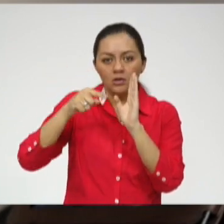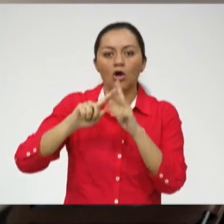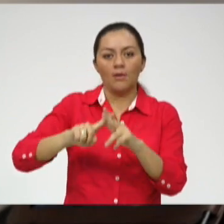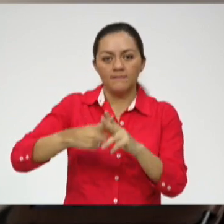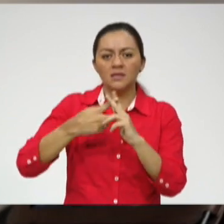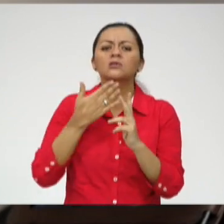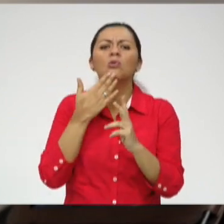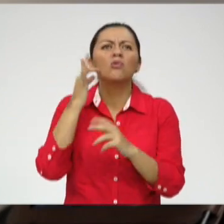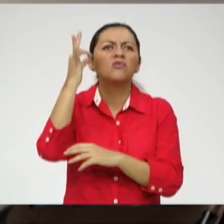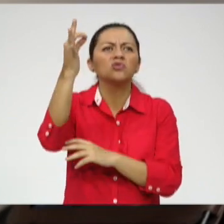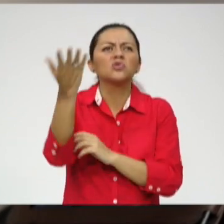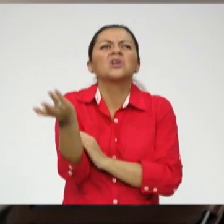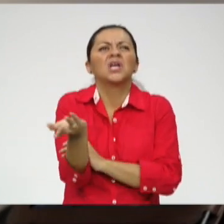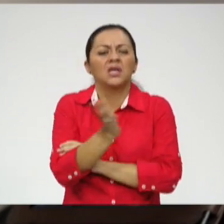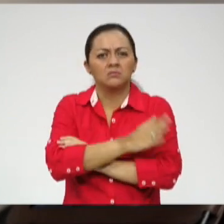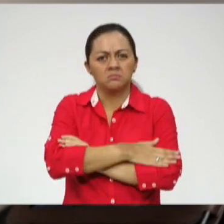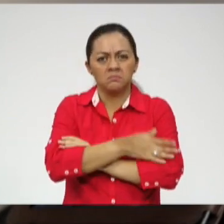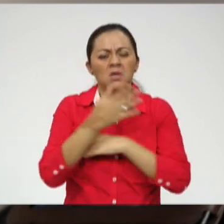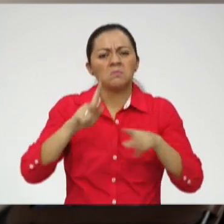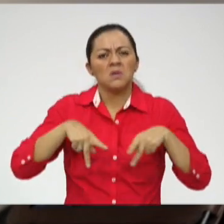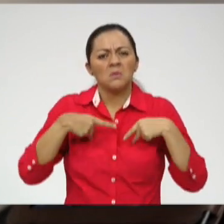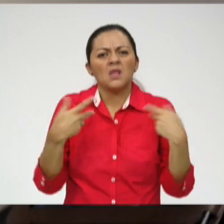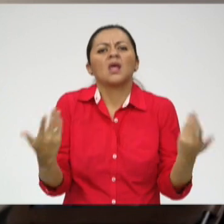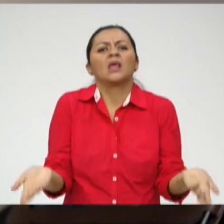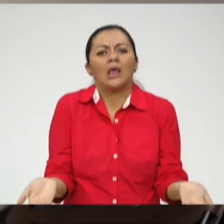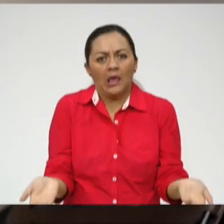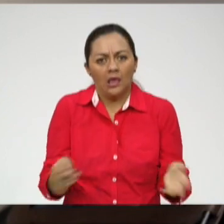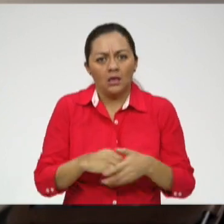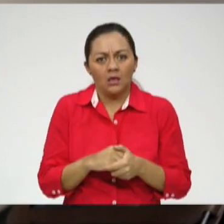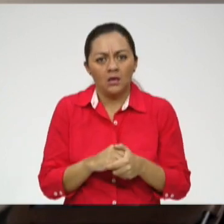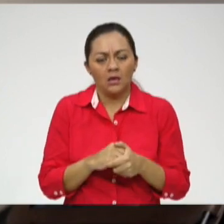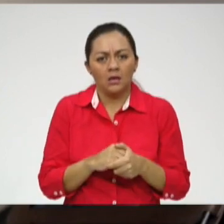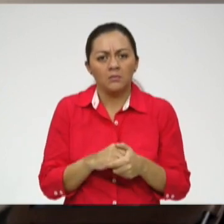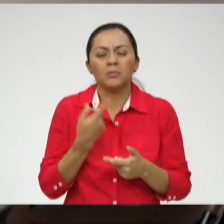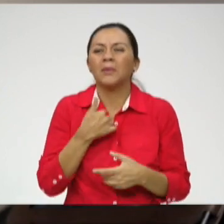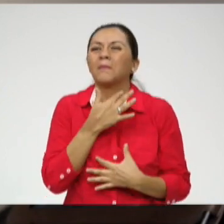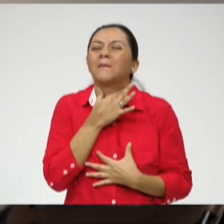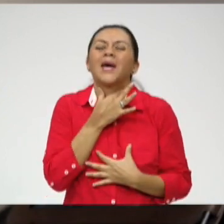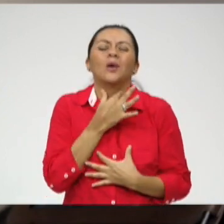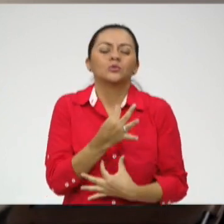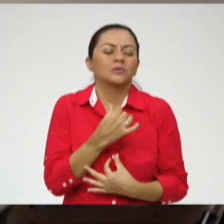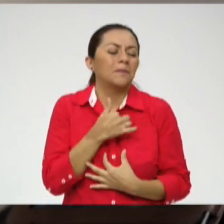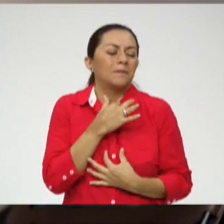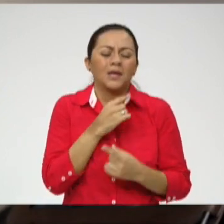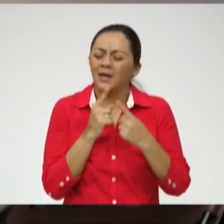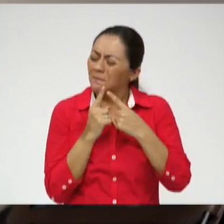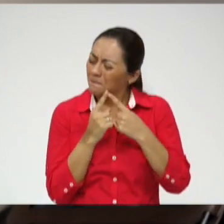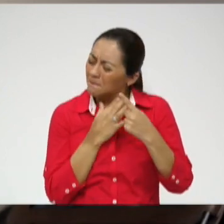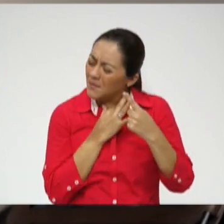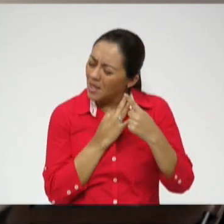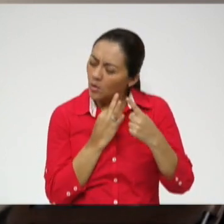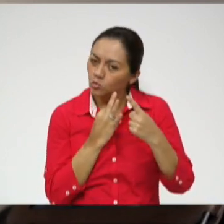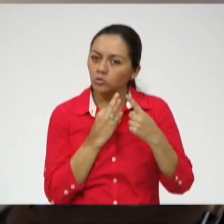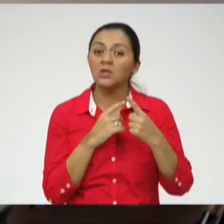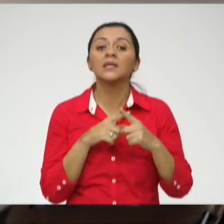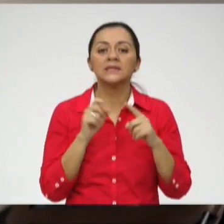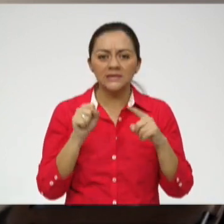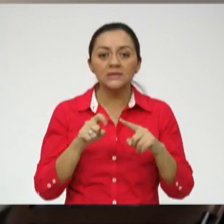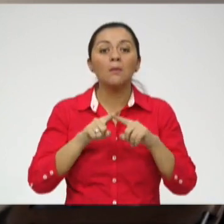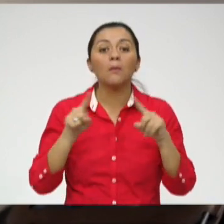y que mi proyecto de vida no sea solo un esto me gusta, sino que tenga sentido en la